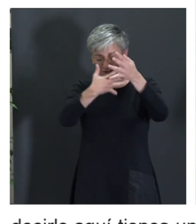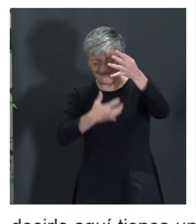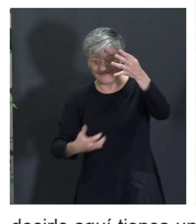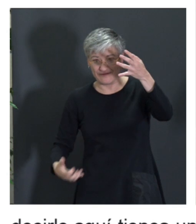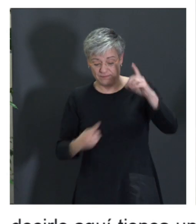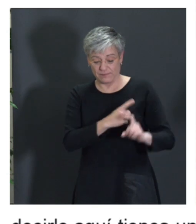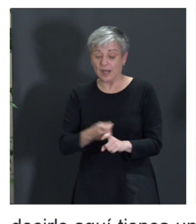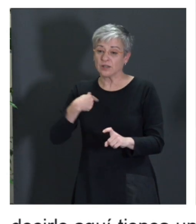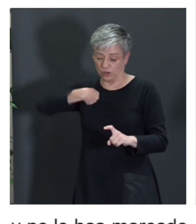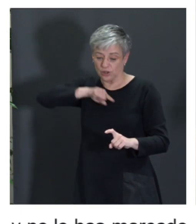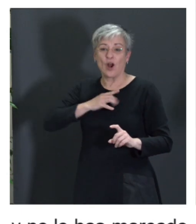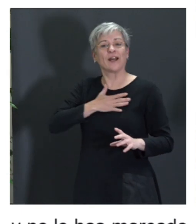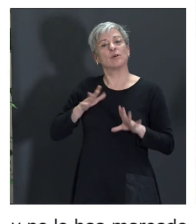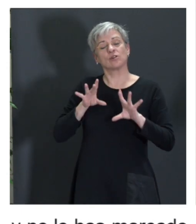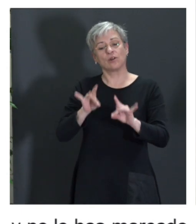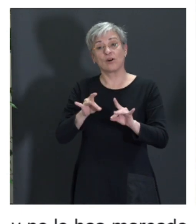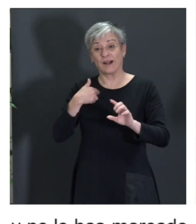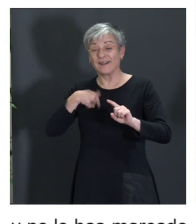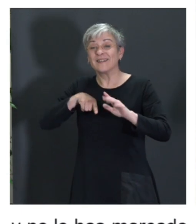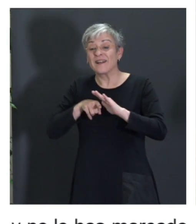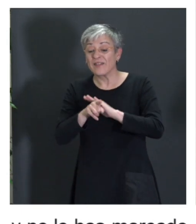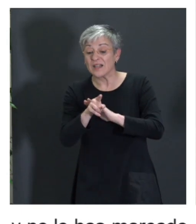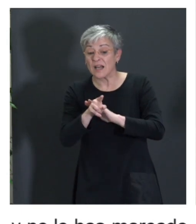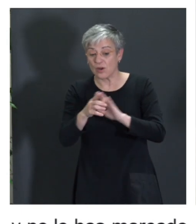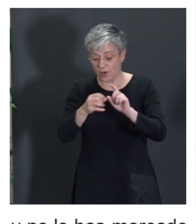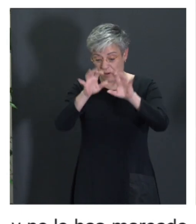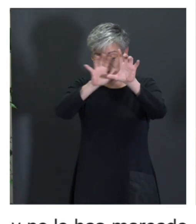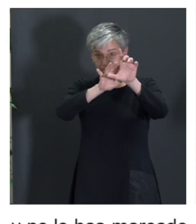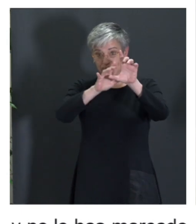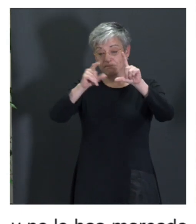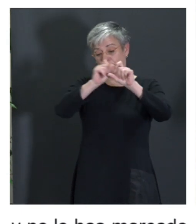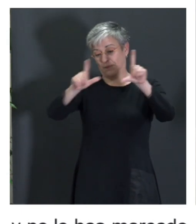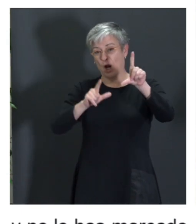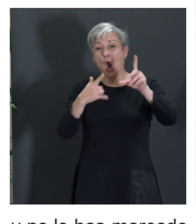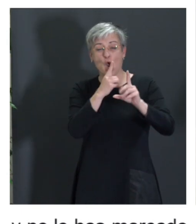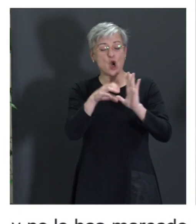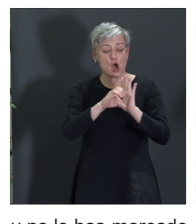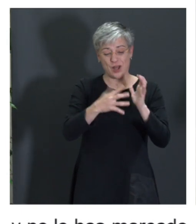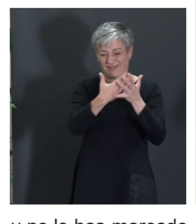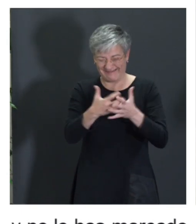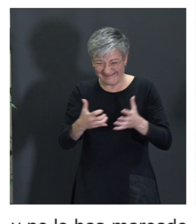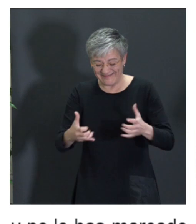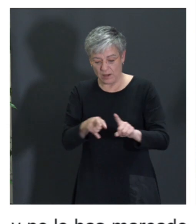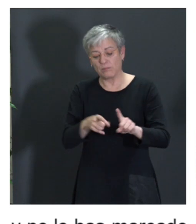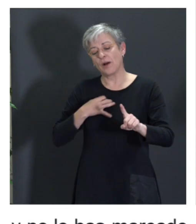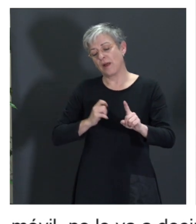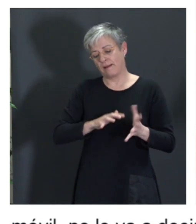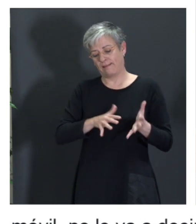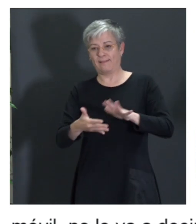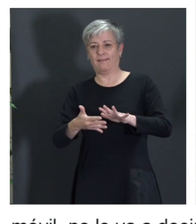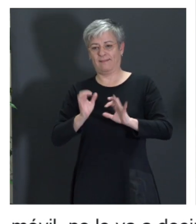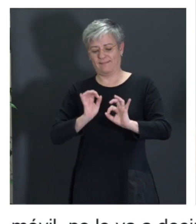ahí es donde nosotros queremos entrar. Que desde el desarrollo, el desarrollador pueda aplicar la máxima accesibilidad posible a